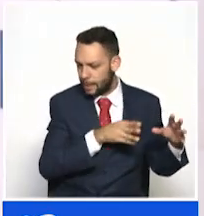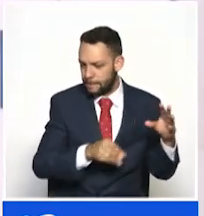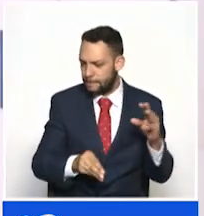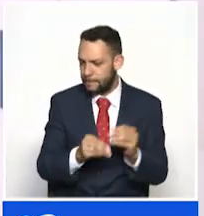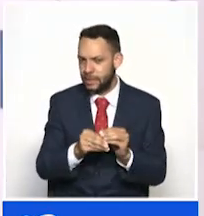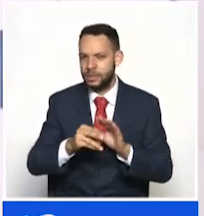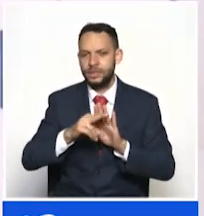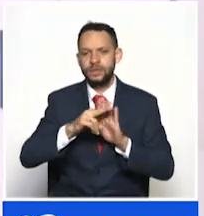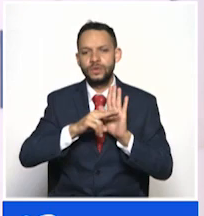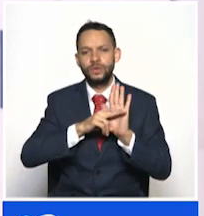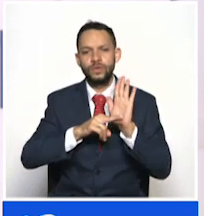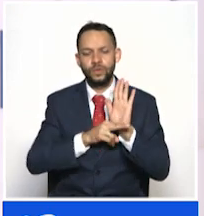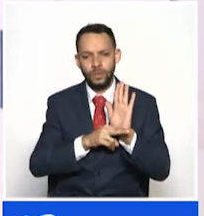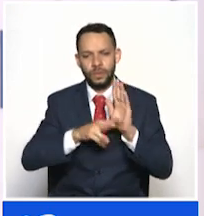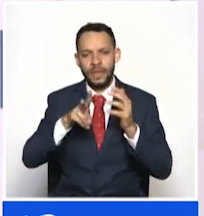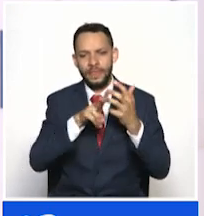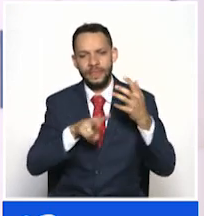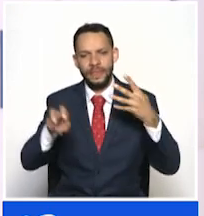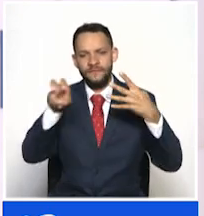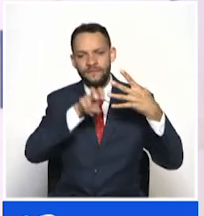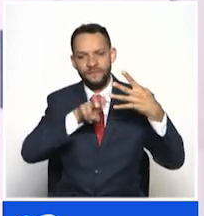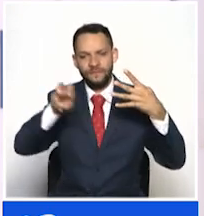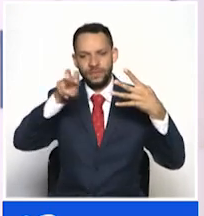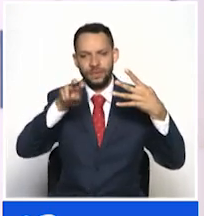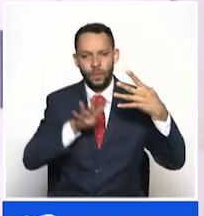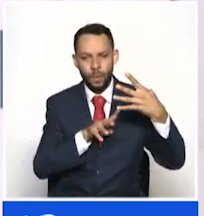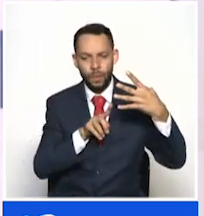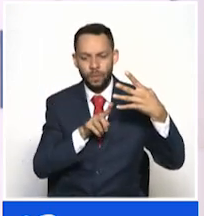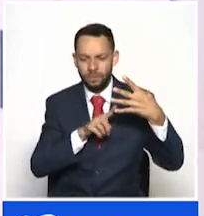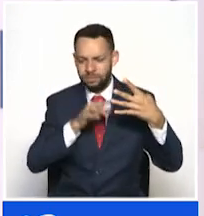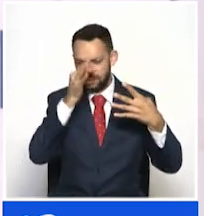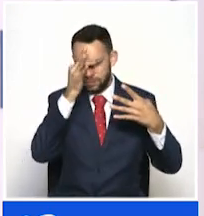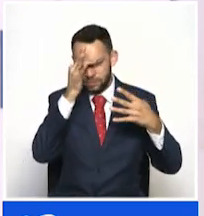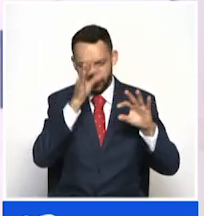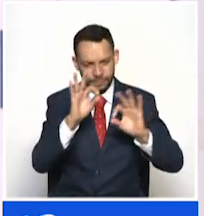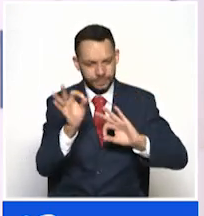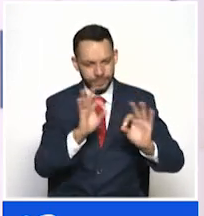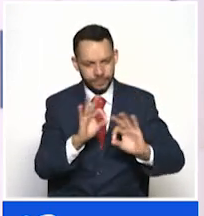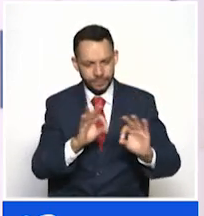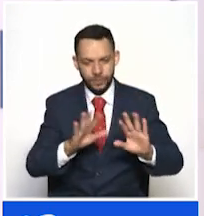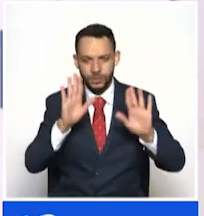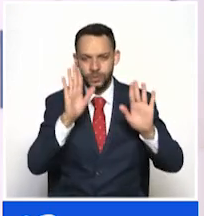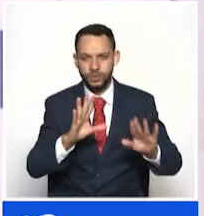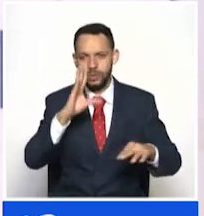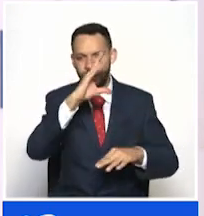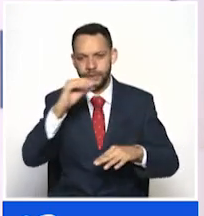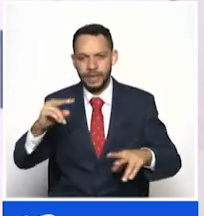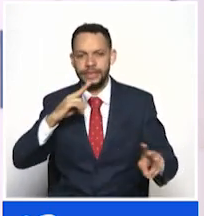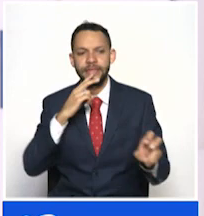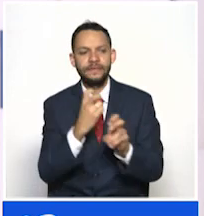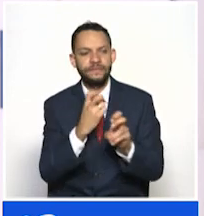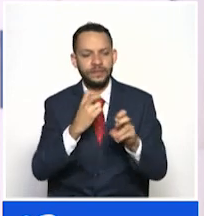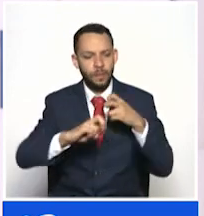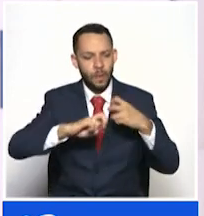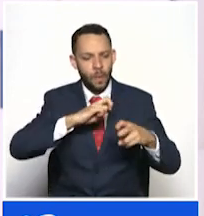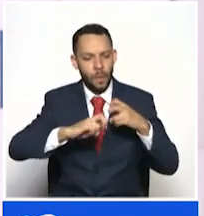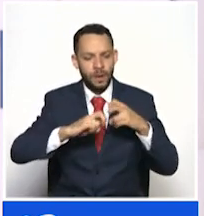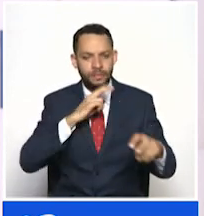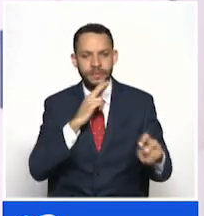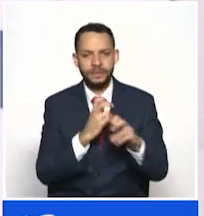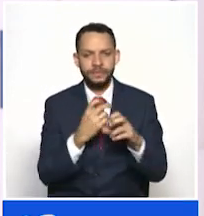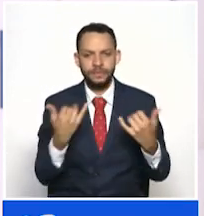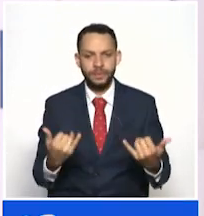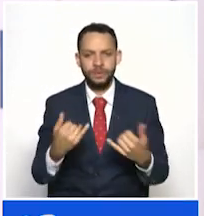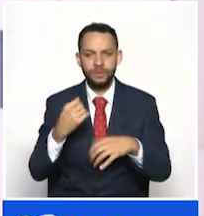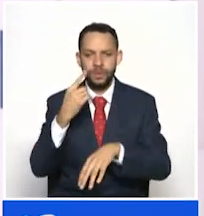el proyecto de la clínica de cuarto nivel con todos los avances tecnológicos para el Quindío estaría en riesgo de perderse. A la una de la